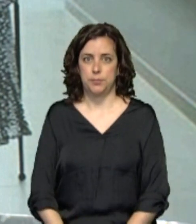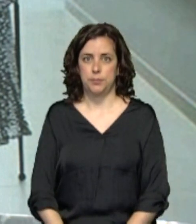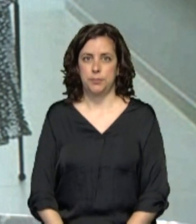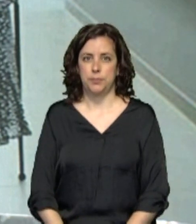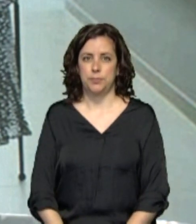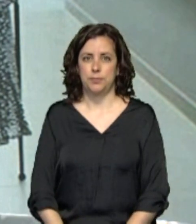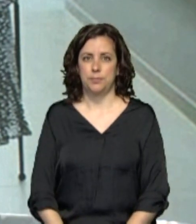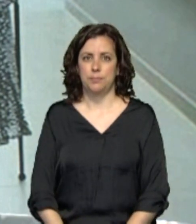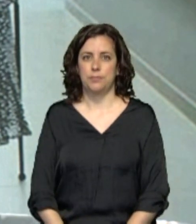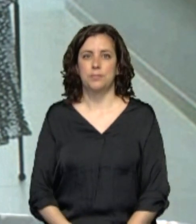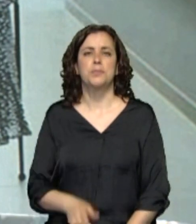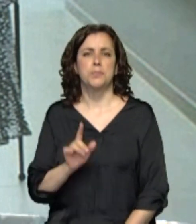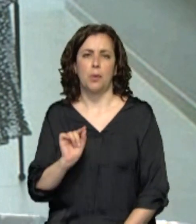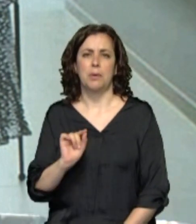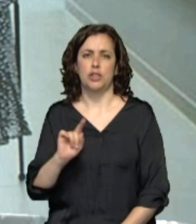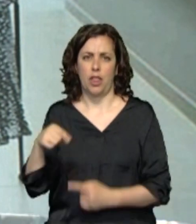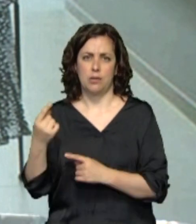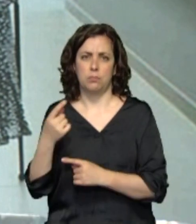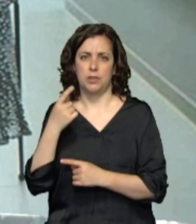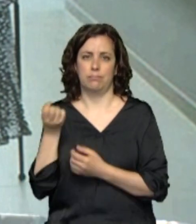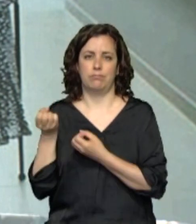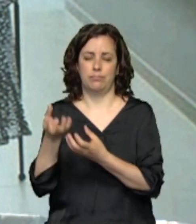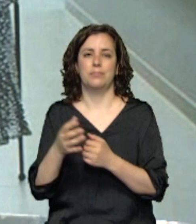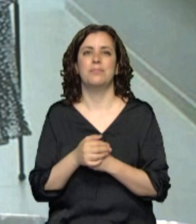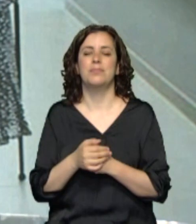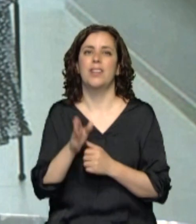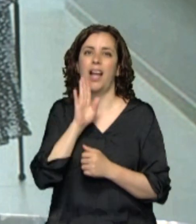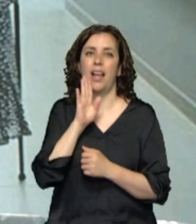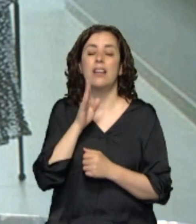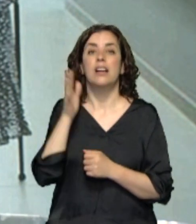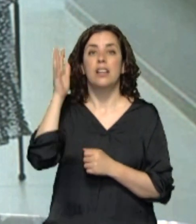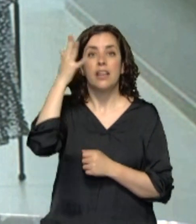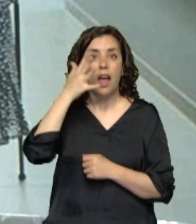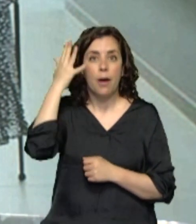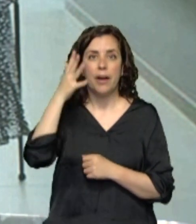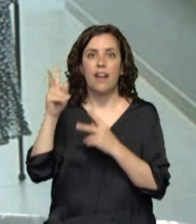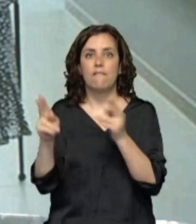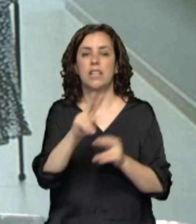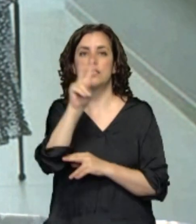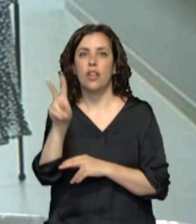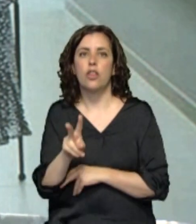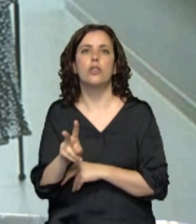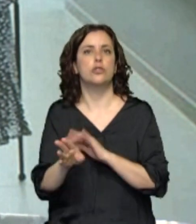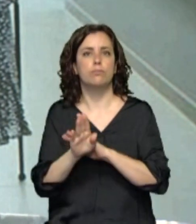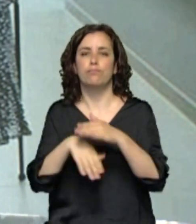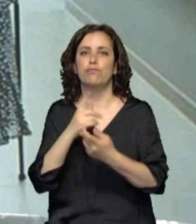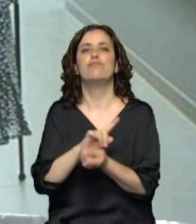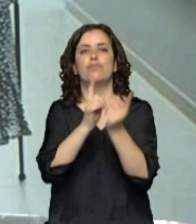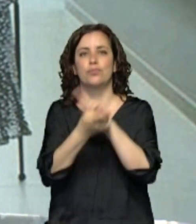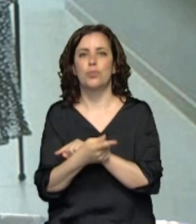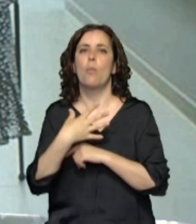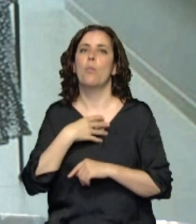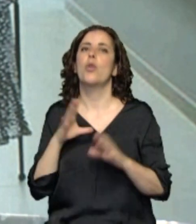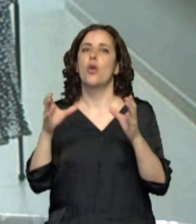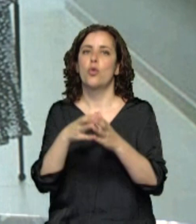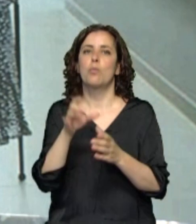En seguida la escuchamos, pero como decimos, Navarra va a pasar a esa fase 2, en la que se va a permitir el contacto social entre grupos